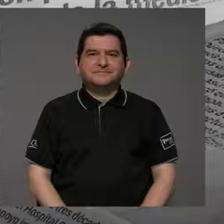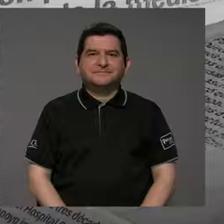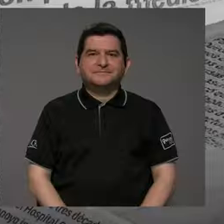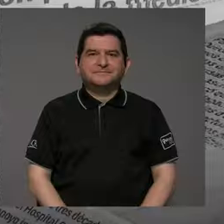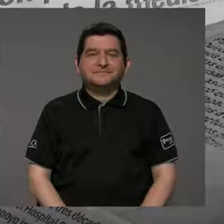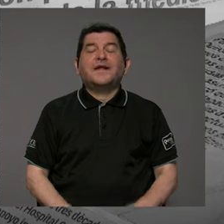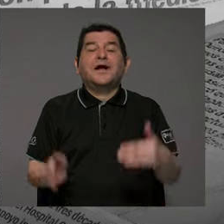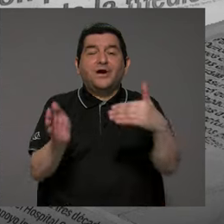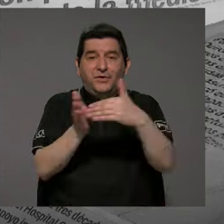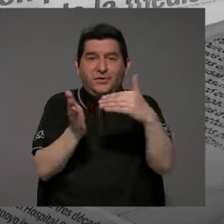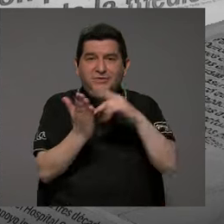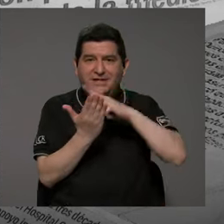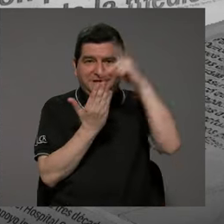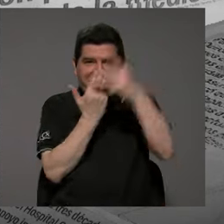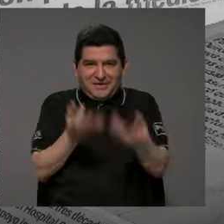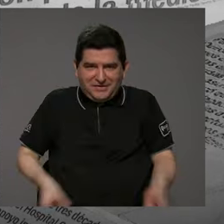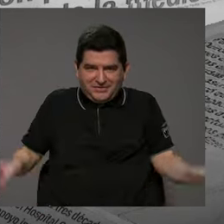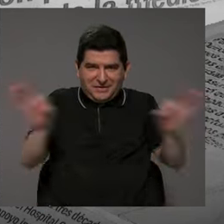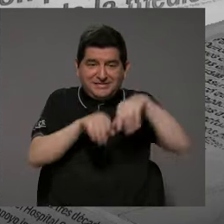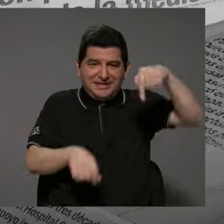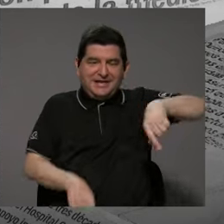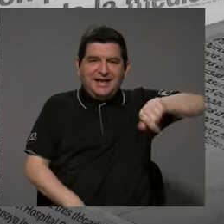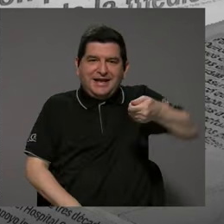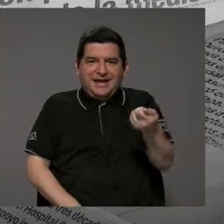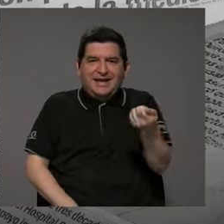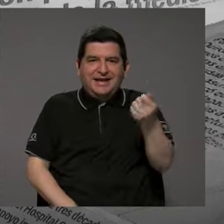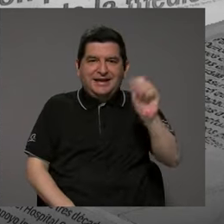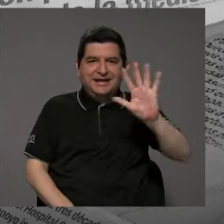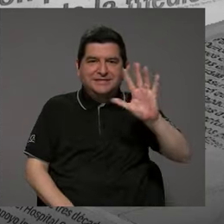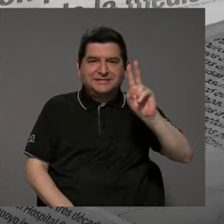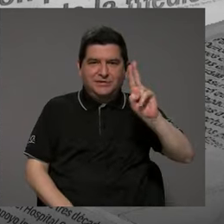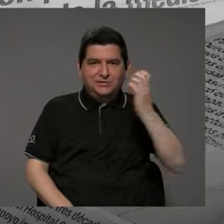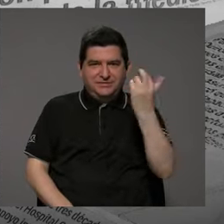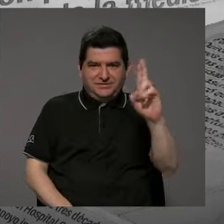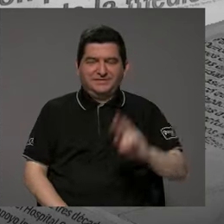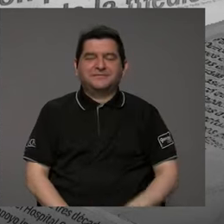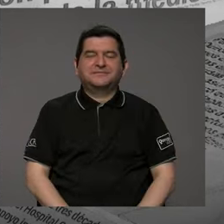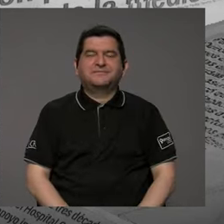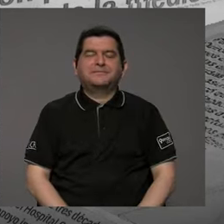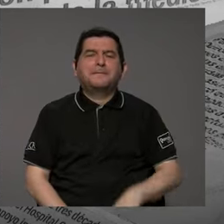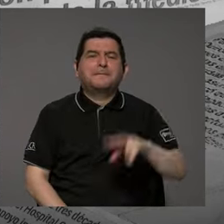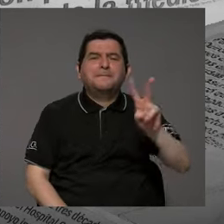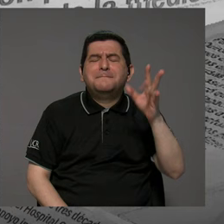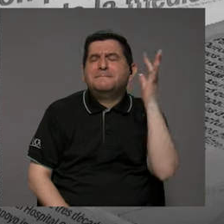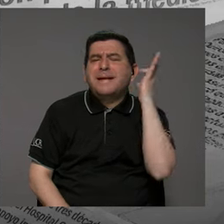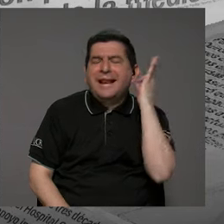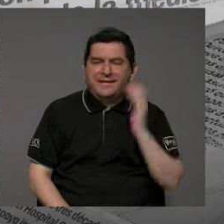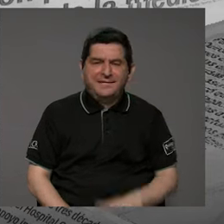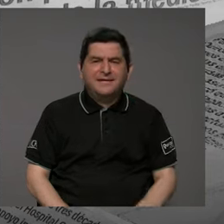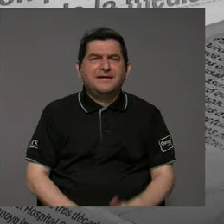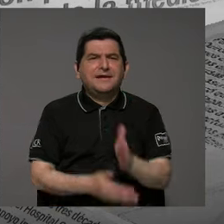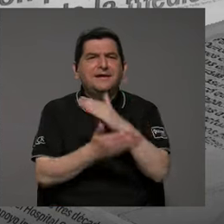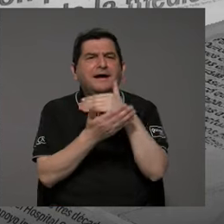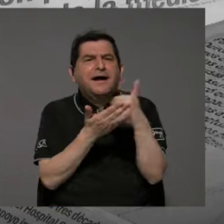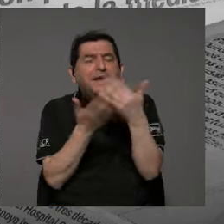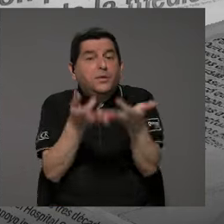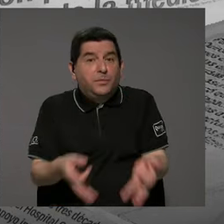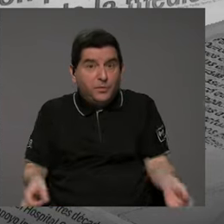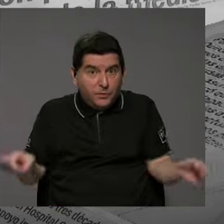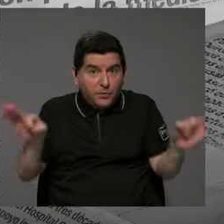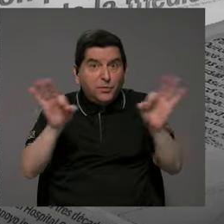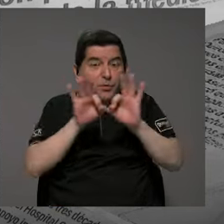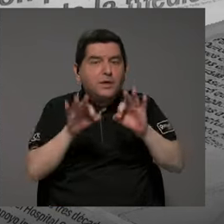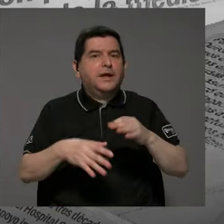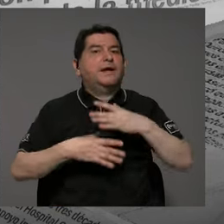Estamos de regreso con lo que importa aquí por Canal 15 UCR. Valeria, hay algo importante,